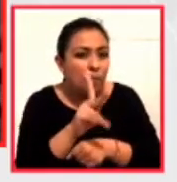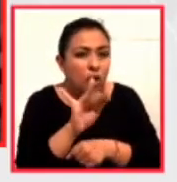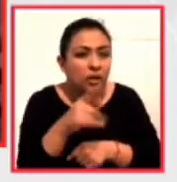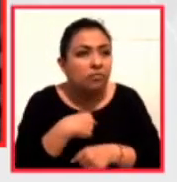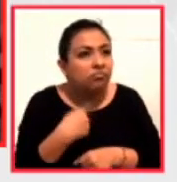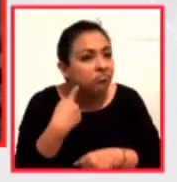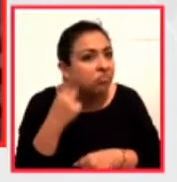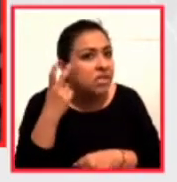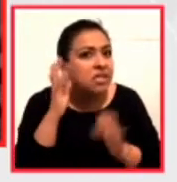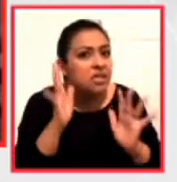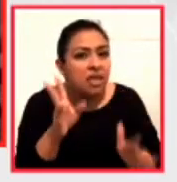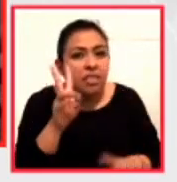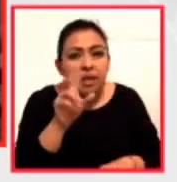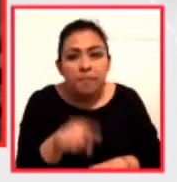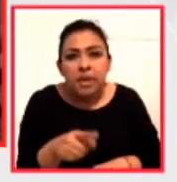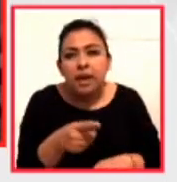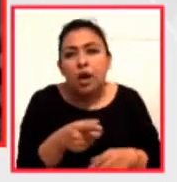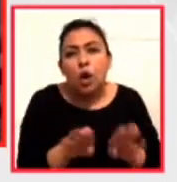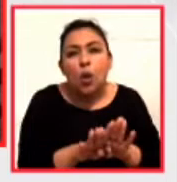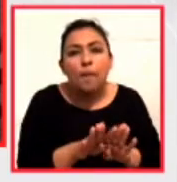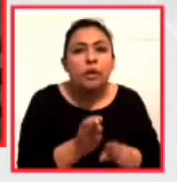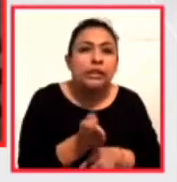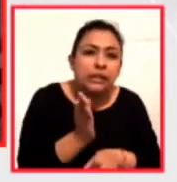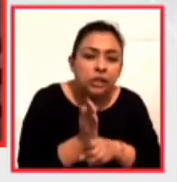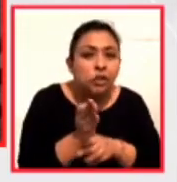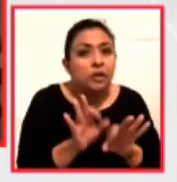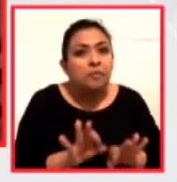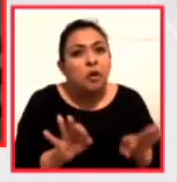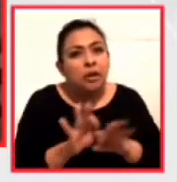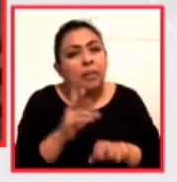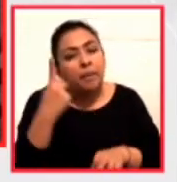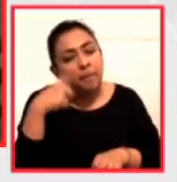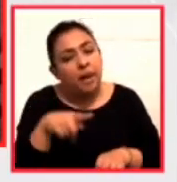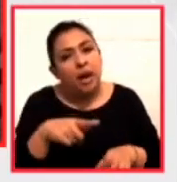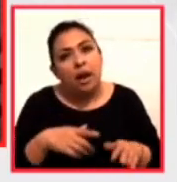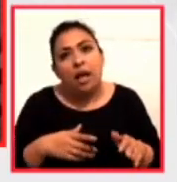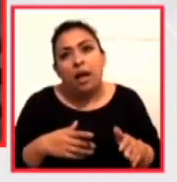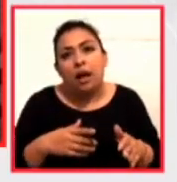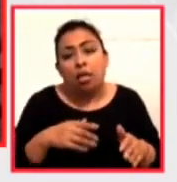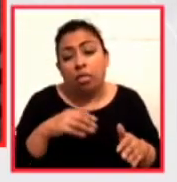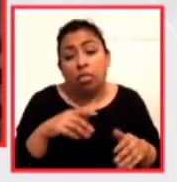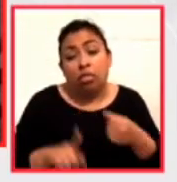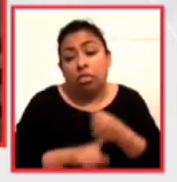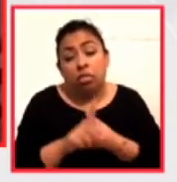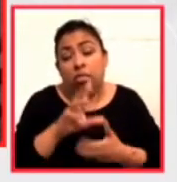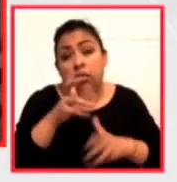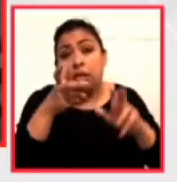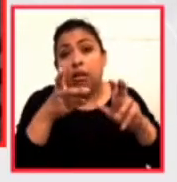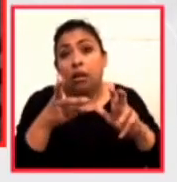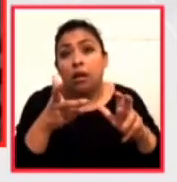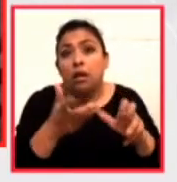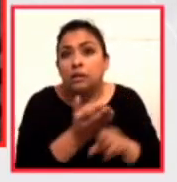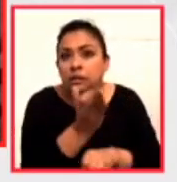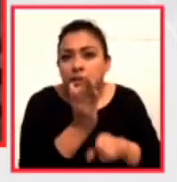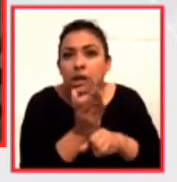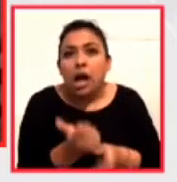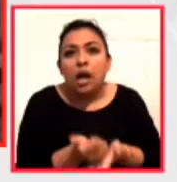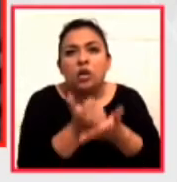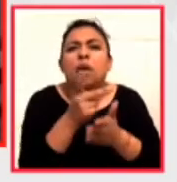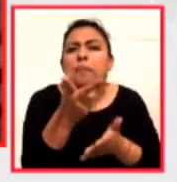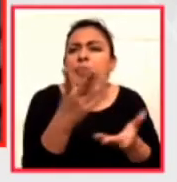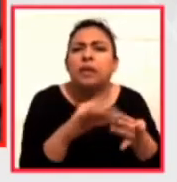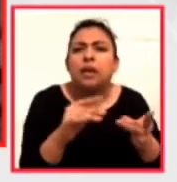fundamental para sobrellevar la adversidad y aquí queda de manifiesto y platícame cada cuánto se van a estar subiendo estos podcasts